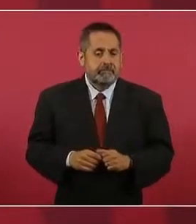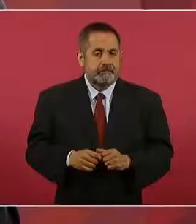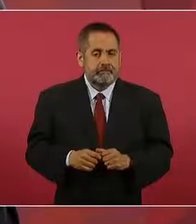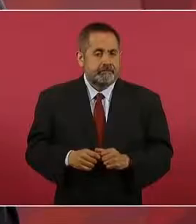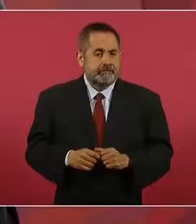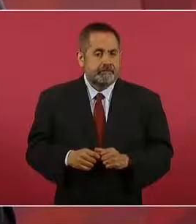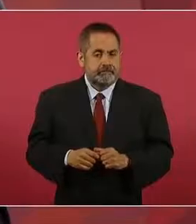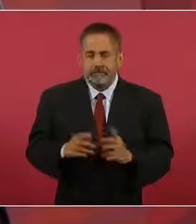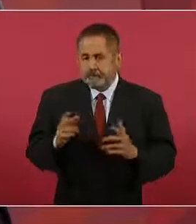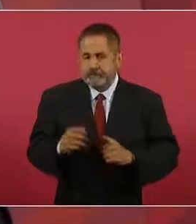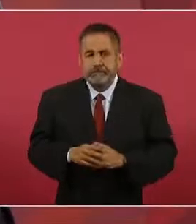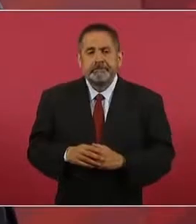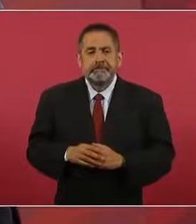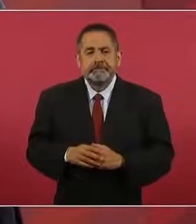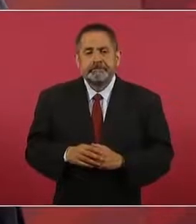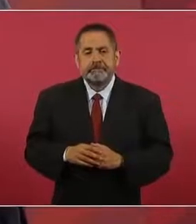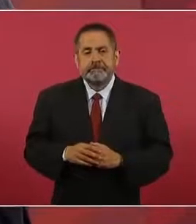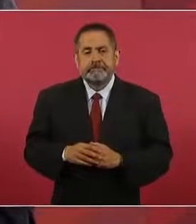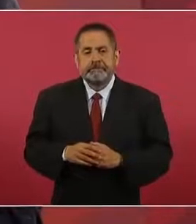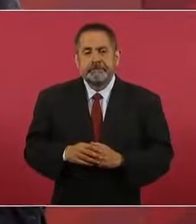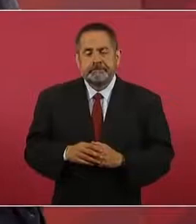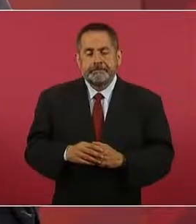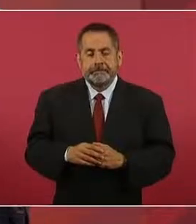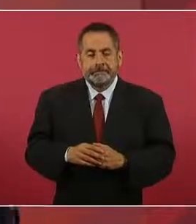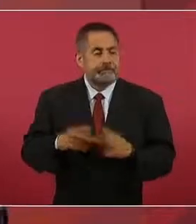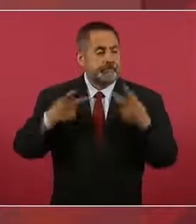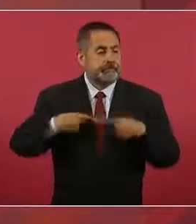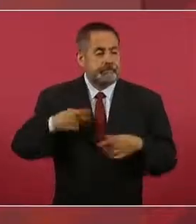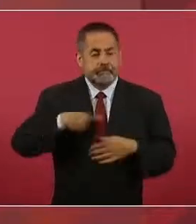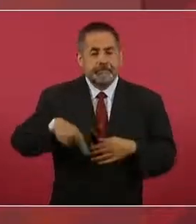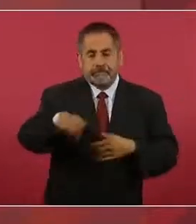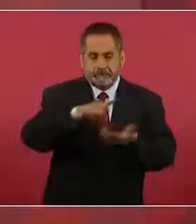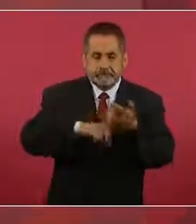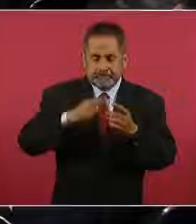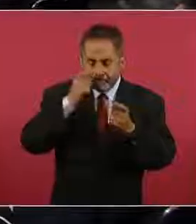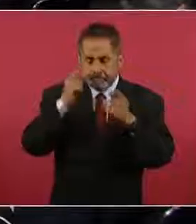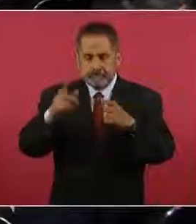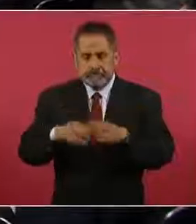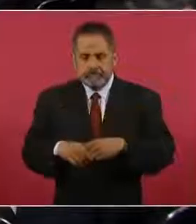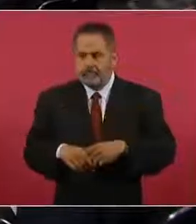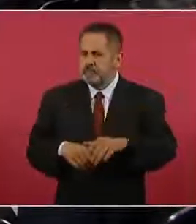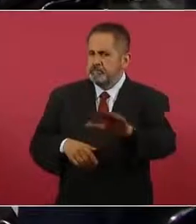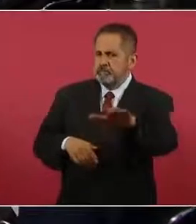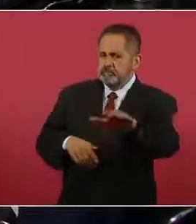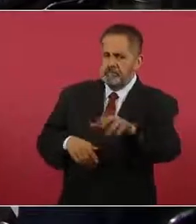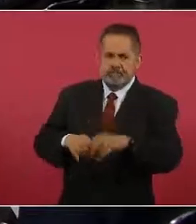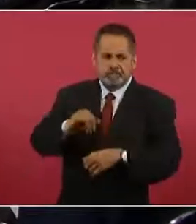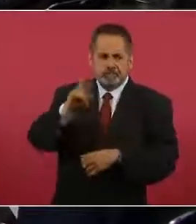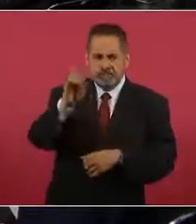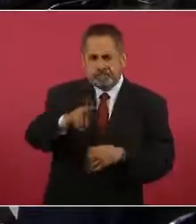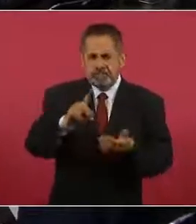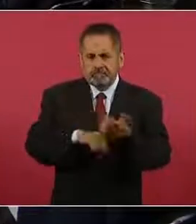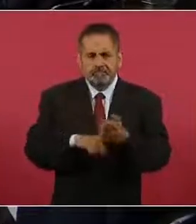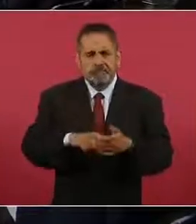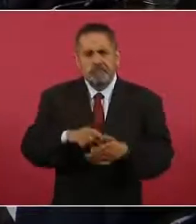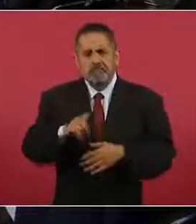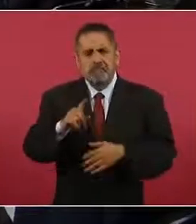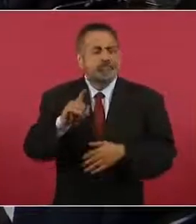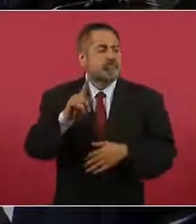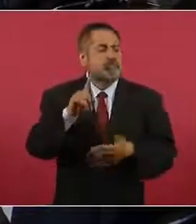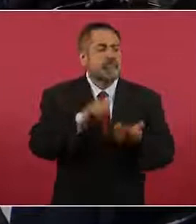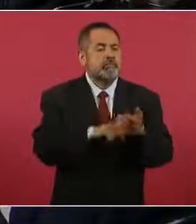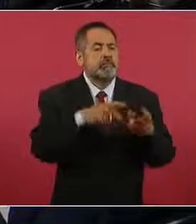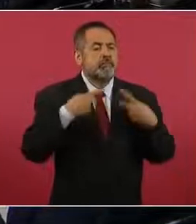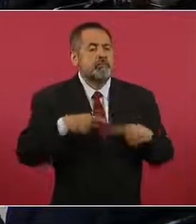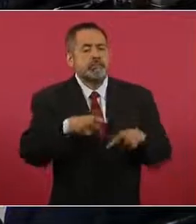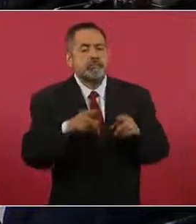Y cada vez la gente está más consciente. Sí, porque efectivamente están justificando, a lo mejor despedir a los